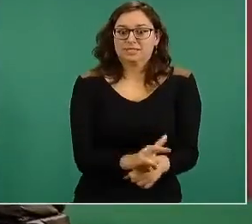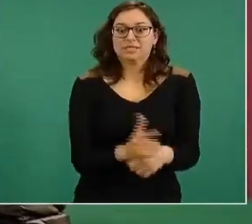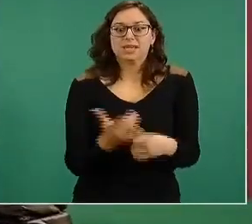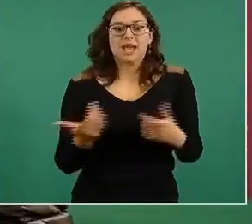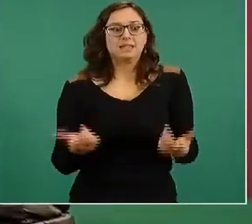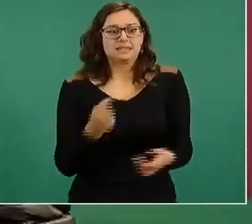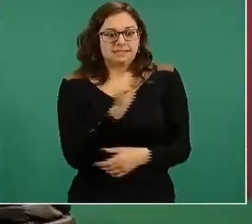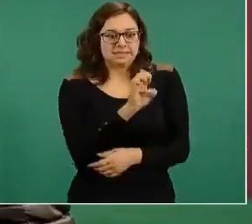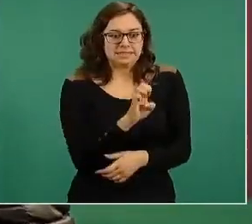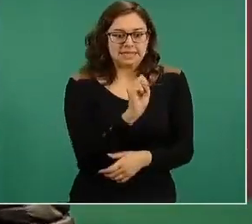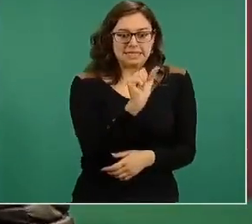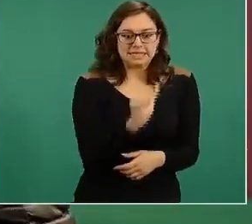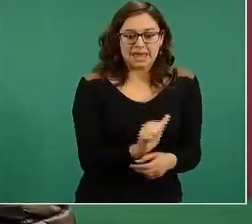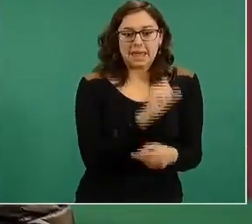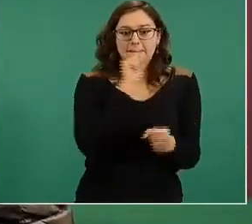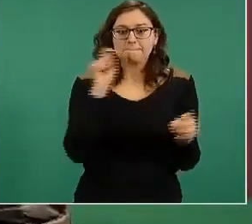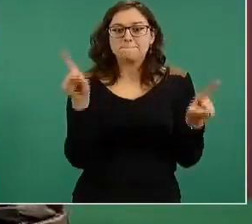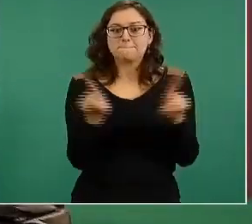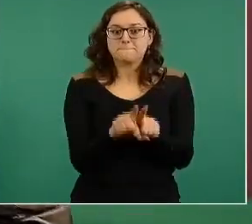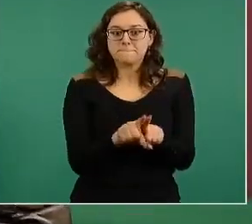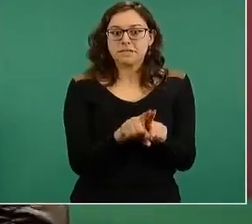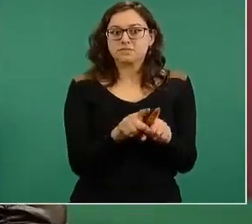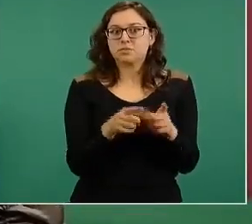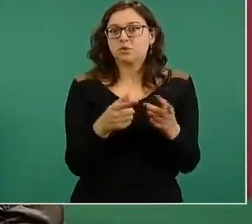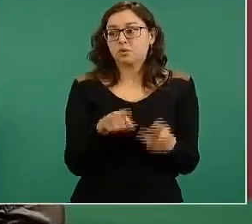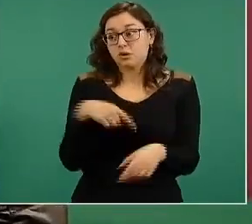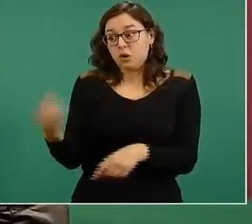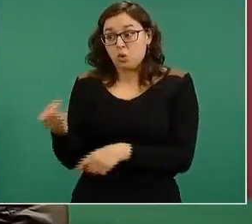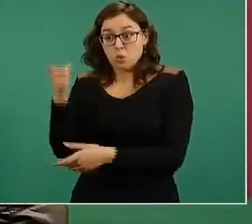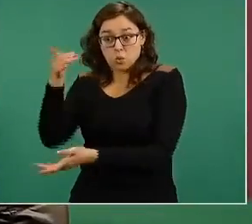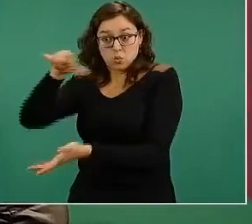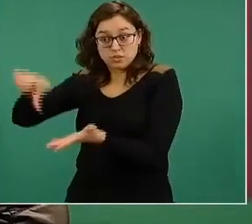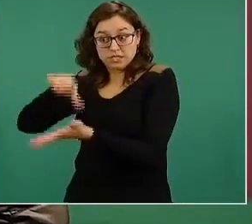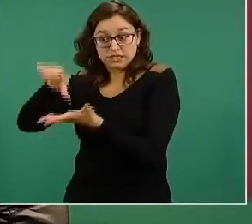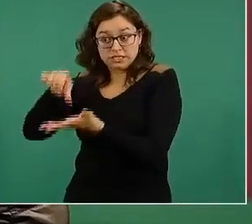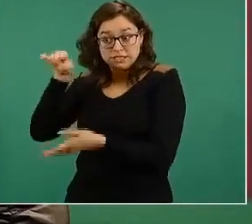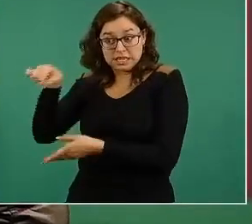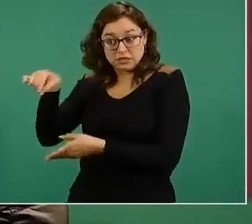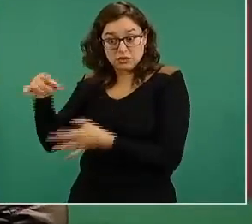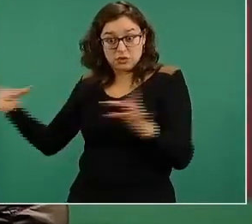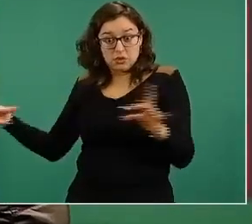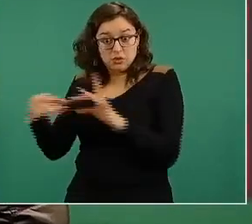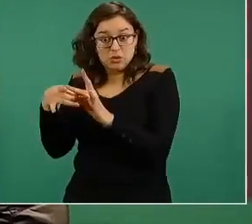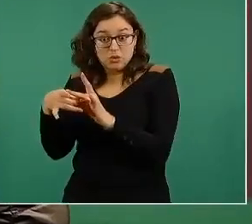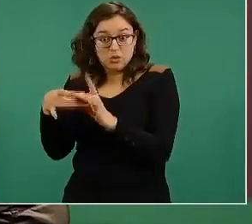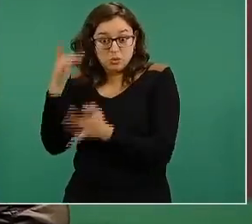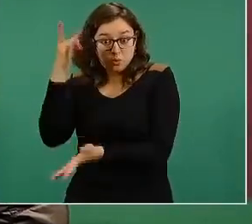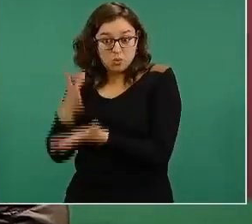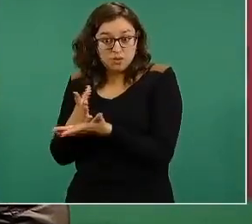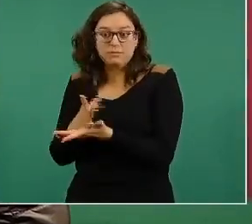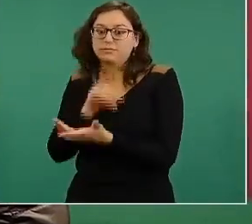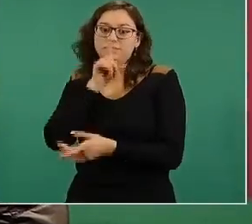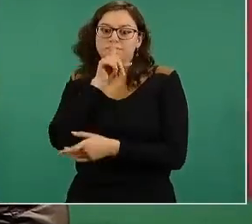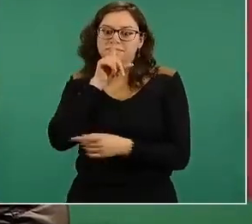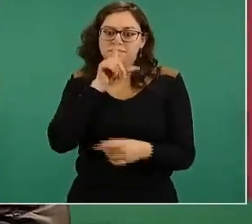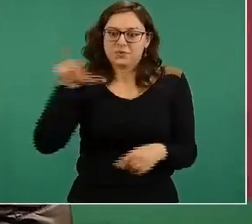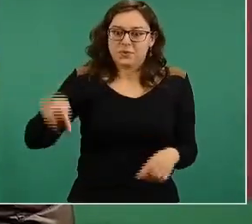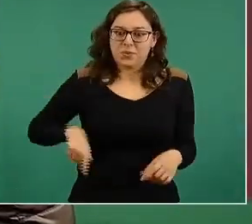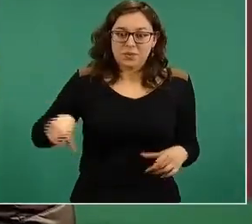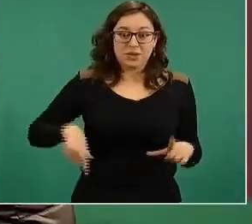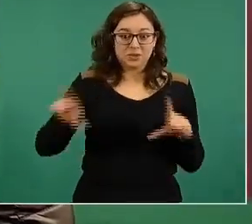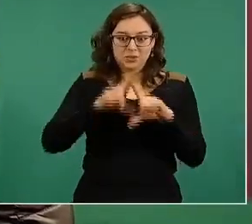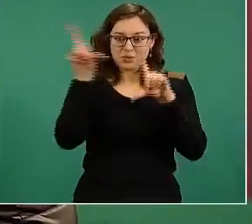Centro Nacional para la Salud de la Infancia y de la Adolescencia, es un operativo federal de todo el gobierno de México en donde está